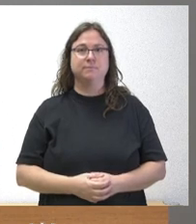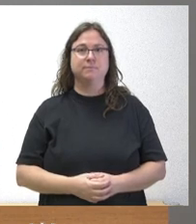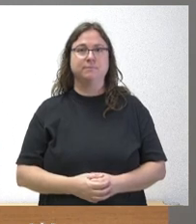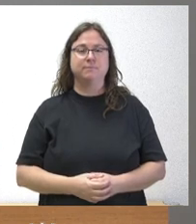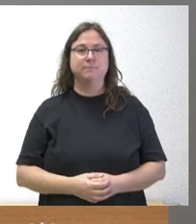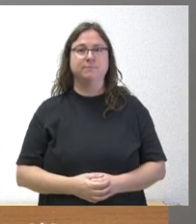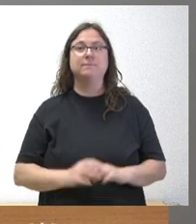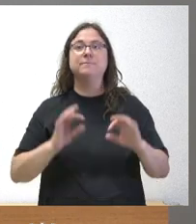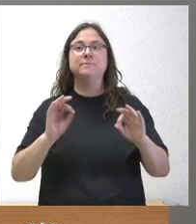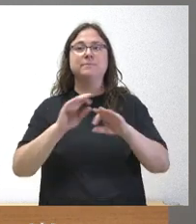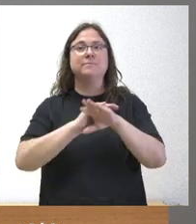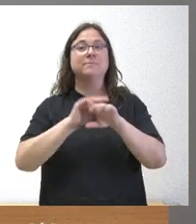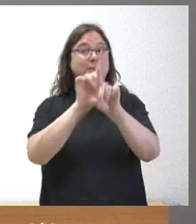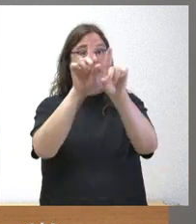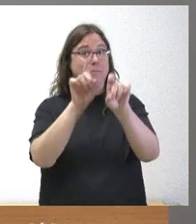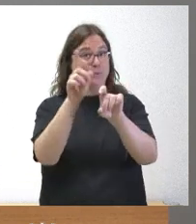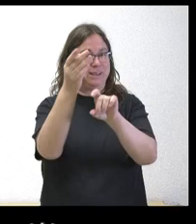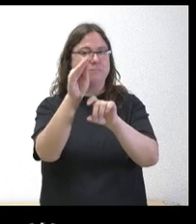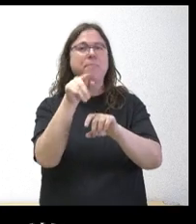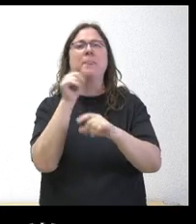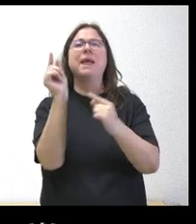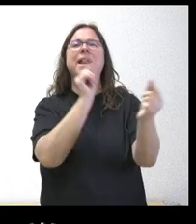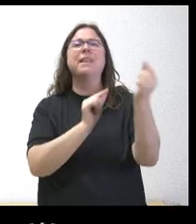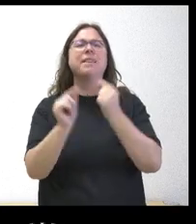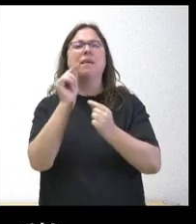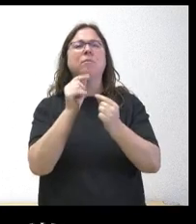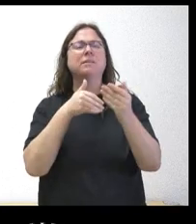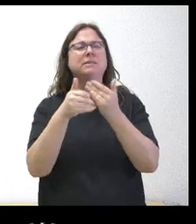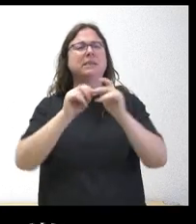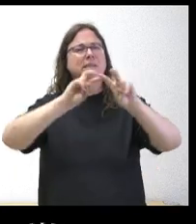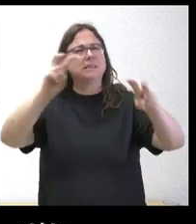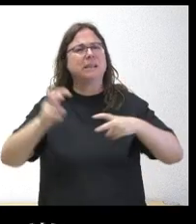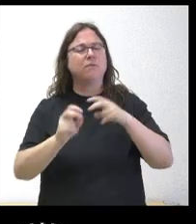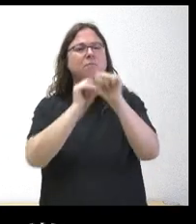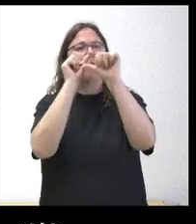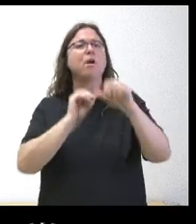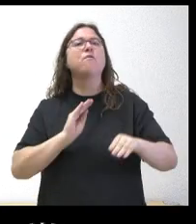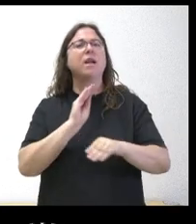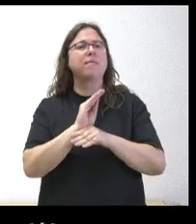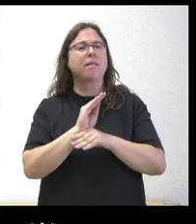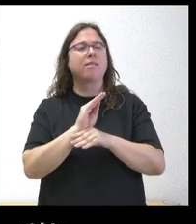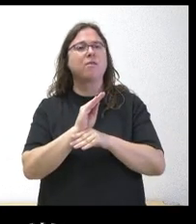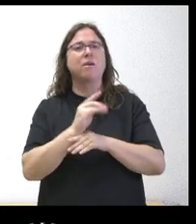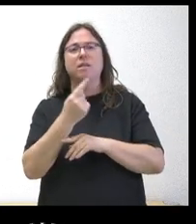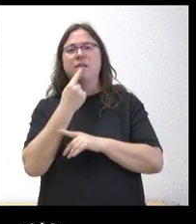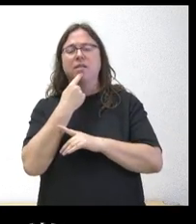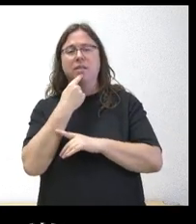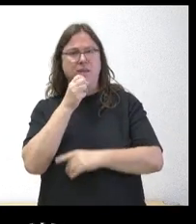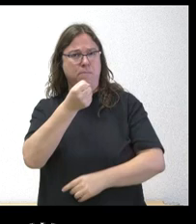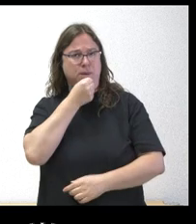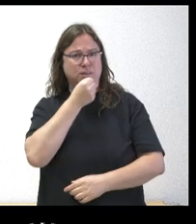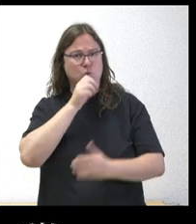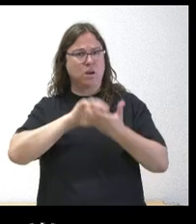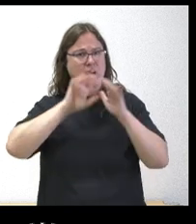Sí, perdón Una preguntilla En el debate este sobre la reforma del modelo de financiación se ha pronunciado también el PSOE de Castilla y León